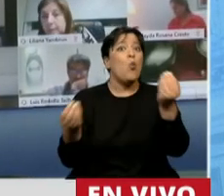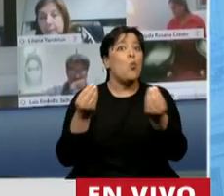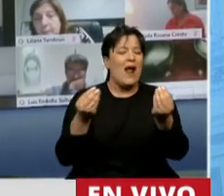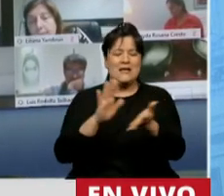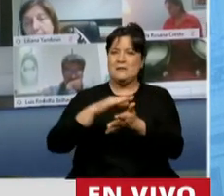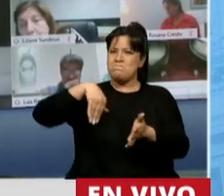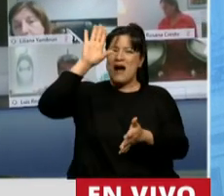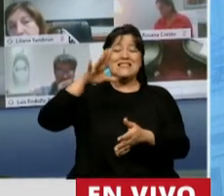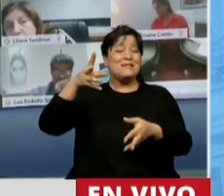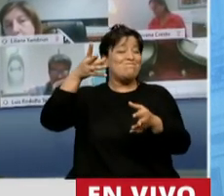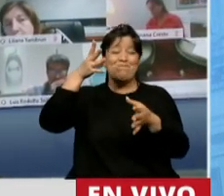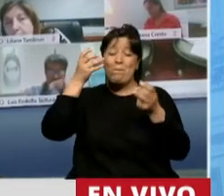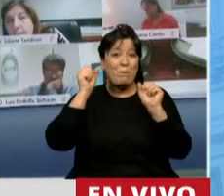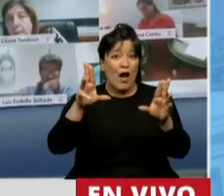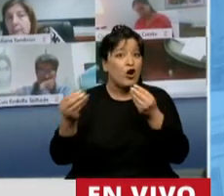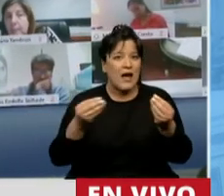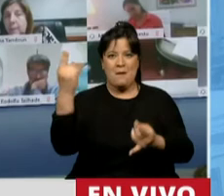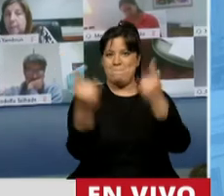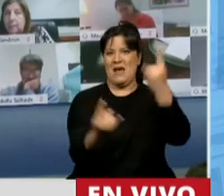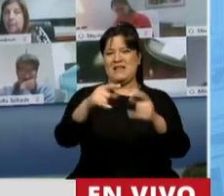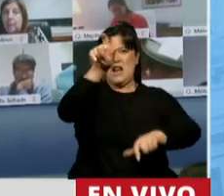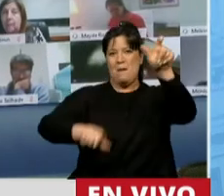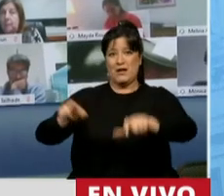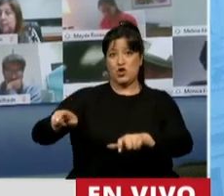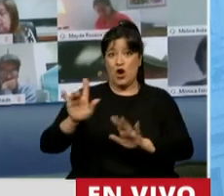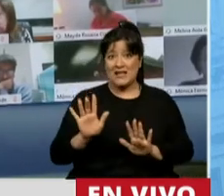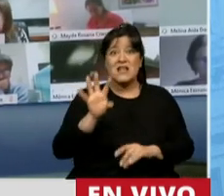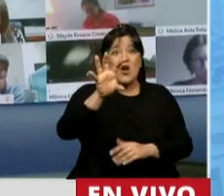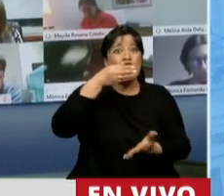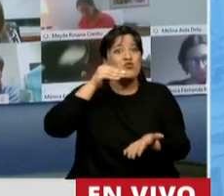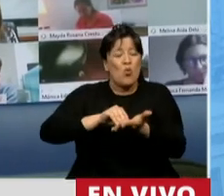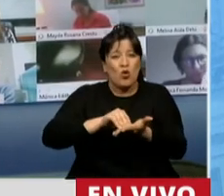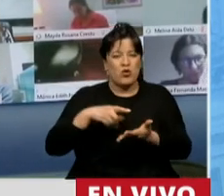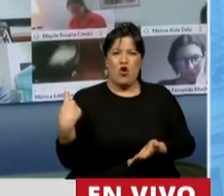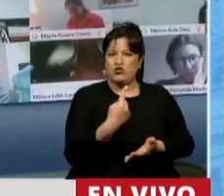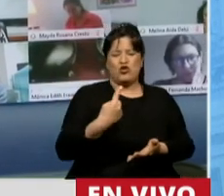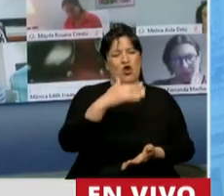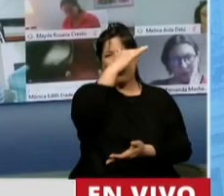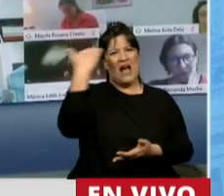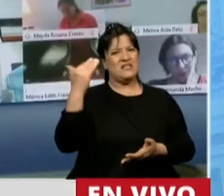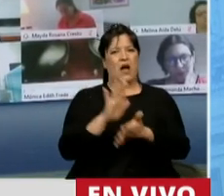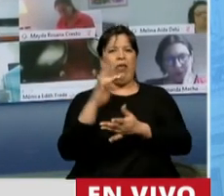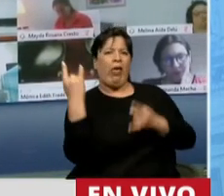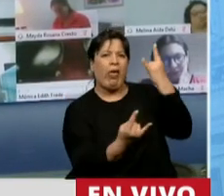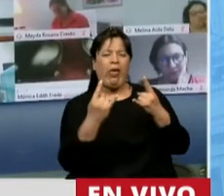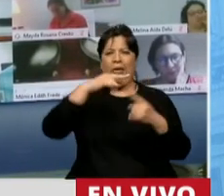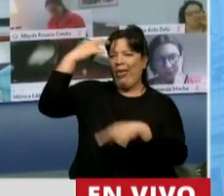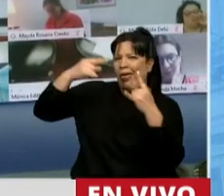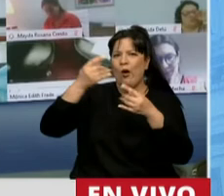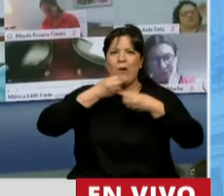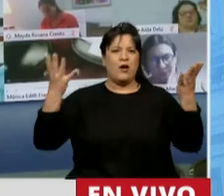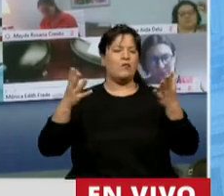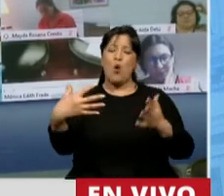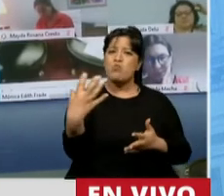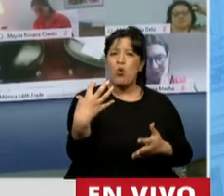argentinos. Y en chubut, señor Presidente, estamos hartos de la zaraza. No